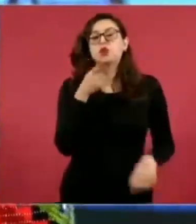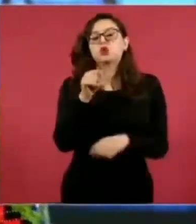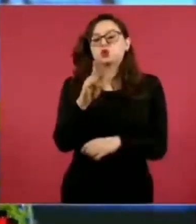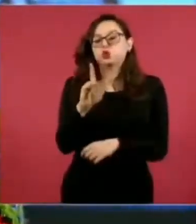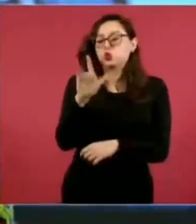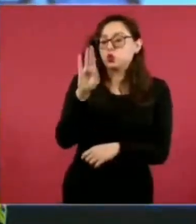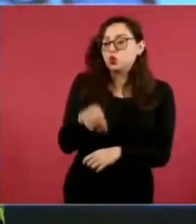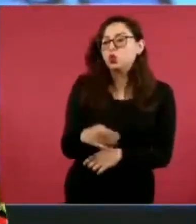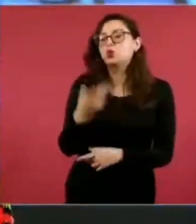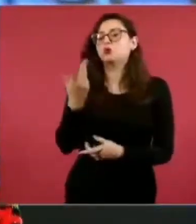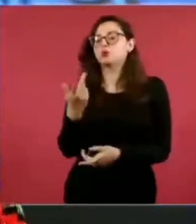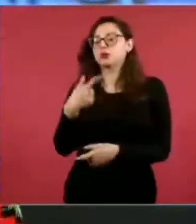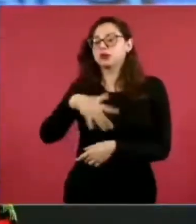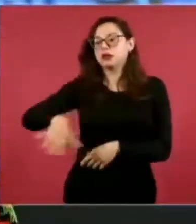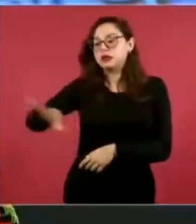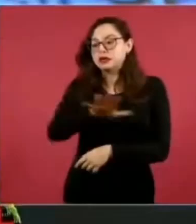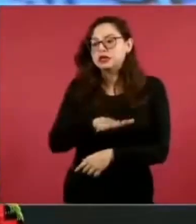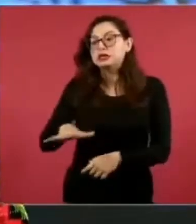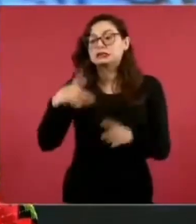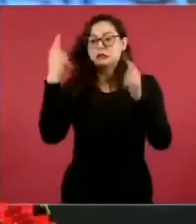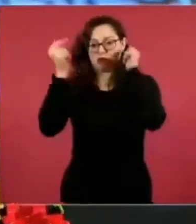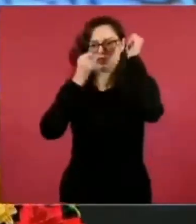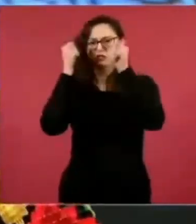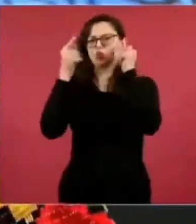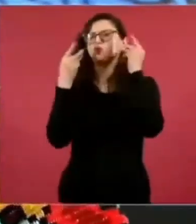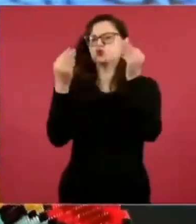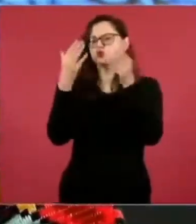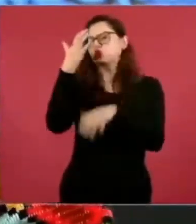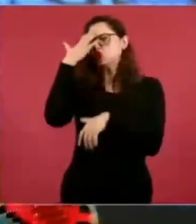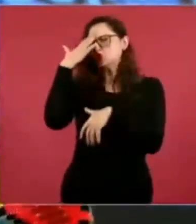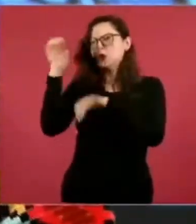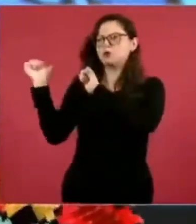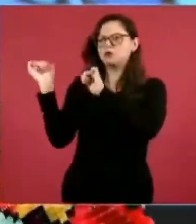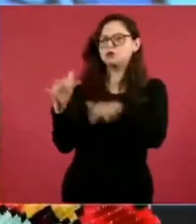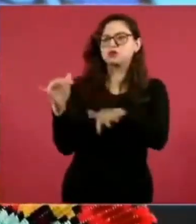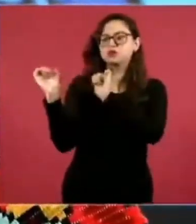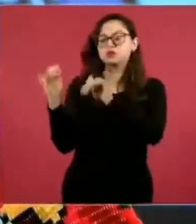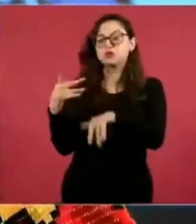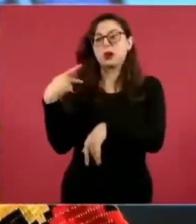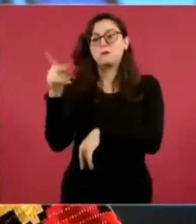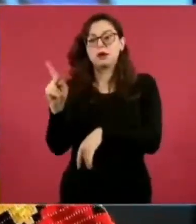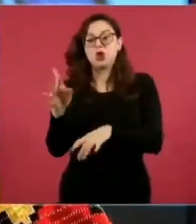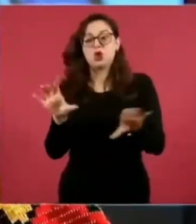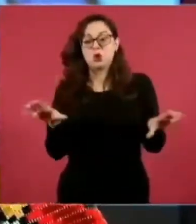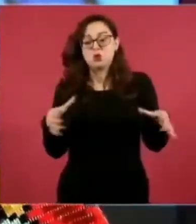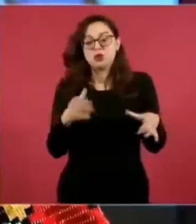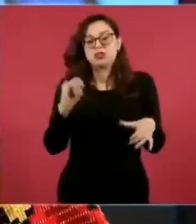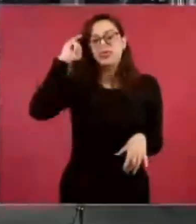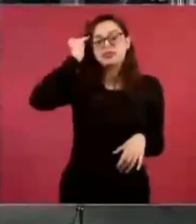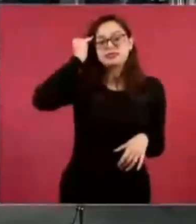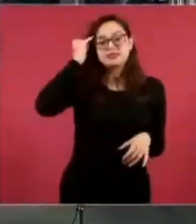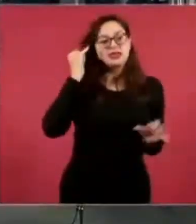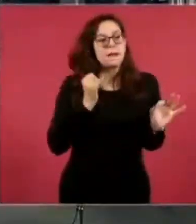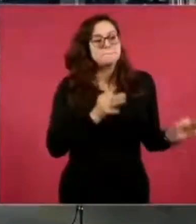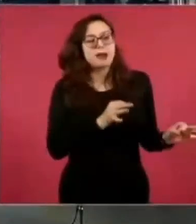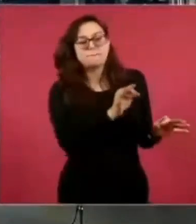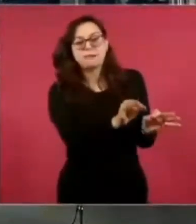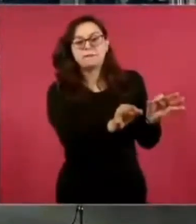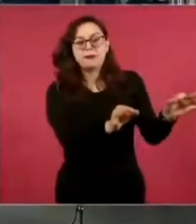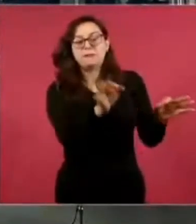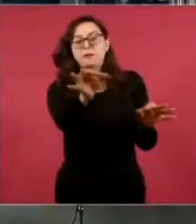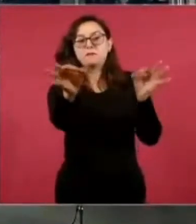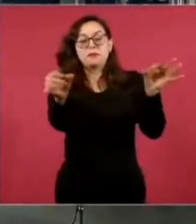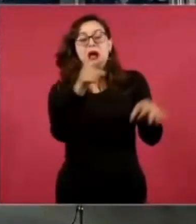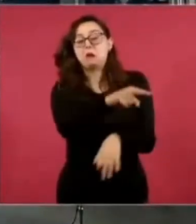por su infraestructura turística a nivel internacional, también hay muchas comunidades rurales, indígenas, a donde también llegan las vías de la